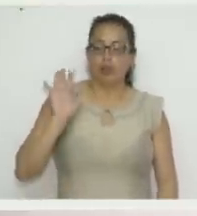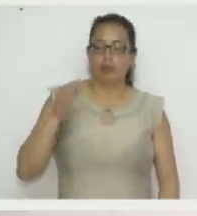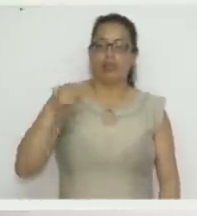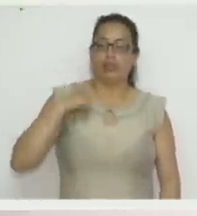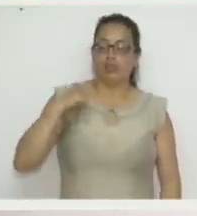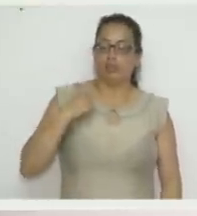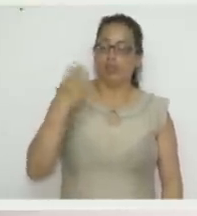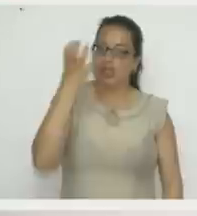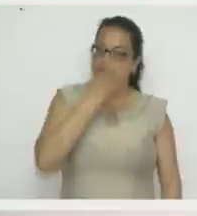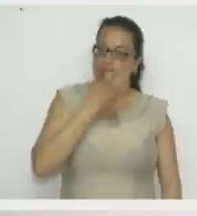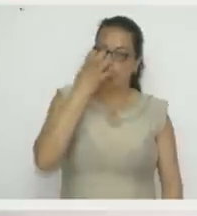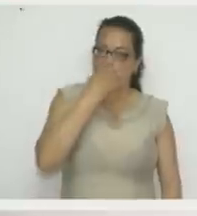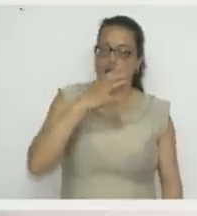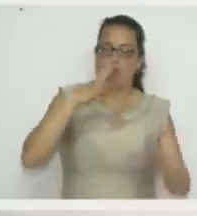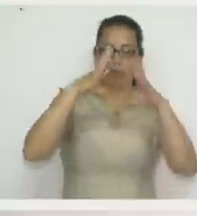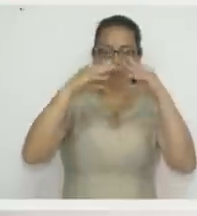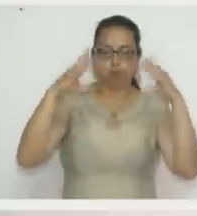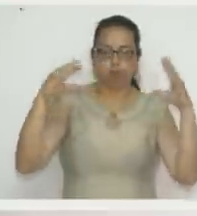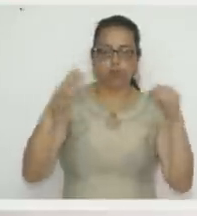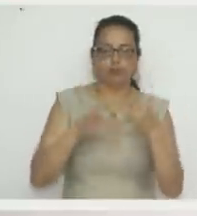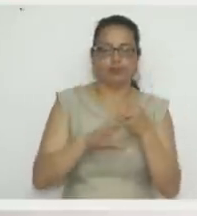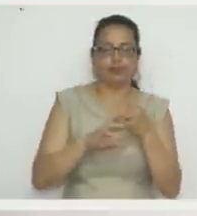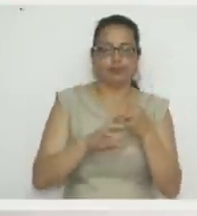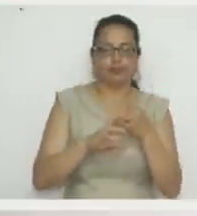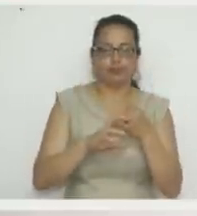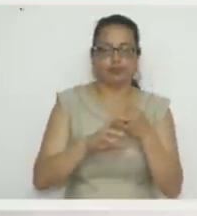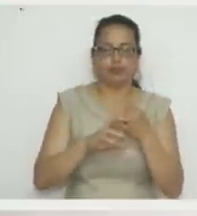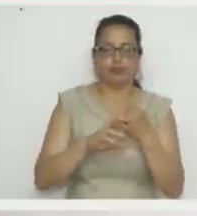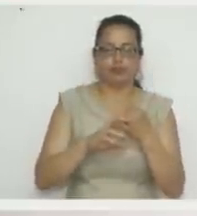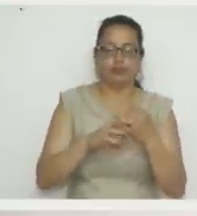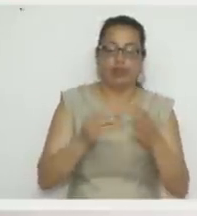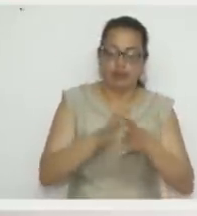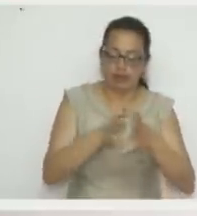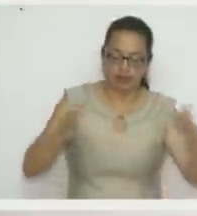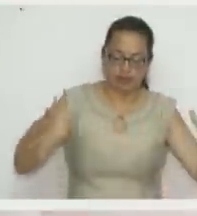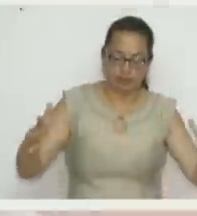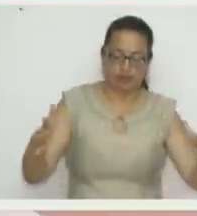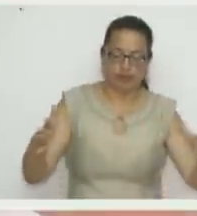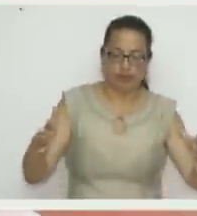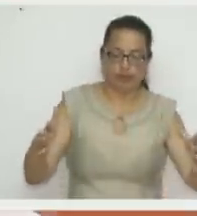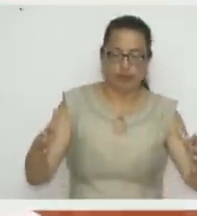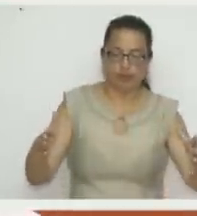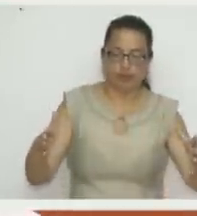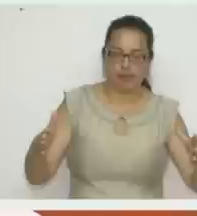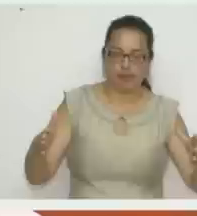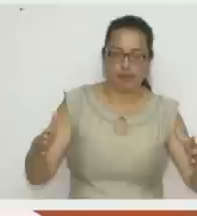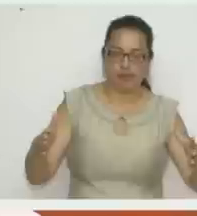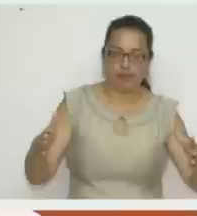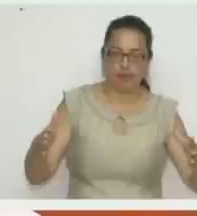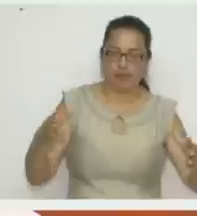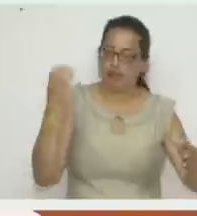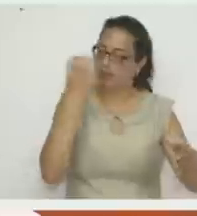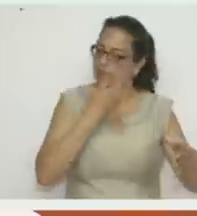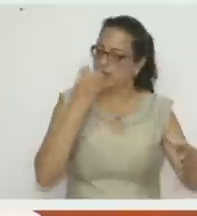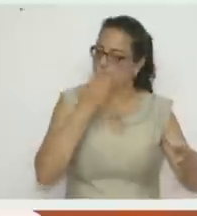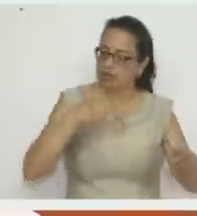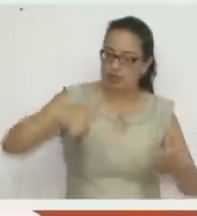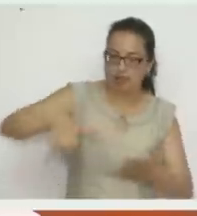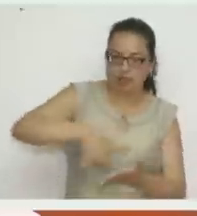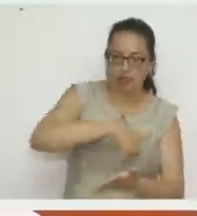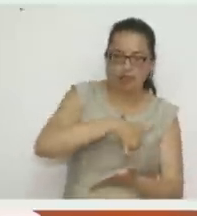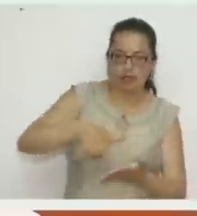el foamy? Bueno, se calienta el foamy más grande, se calienta la plancha, se coloca acá